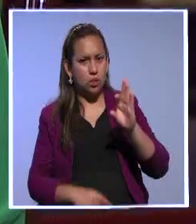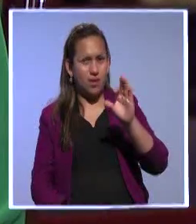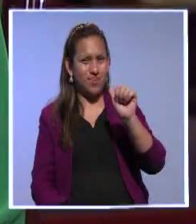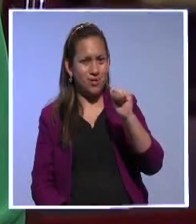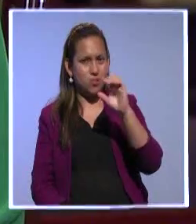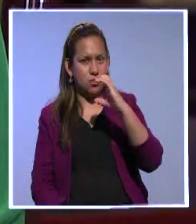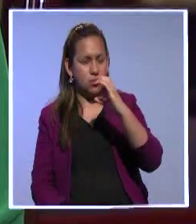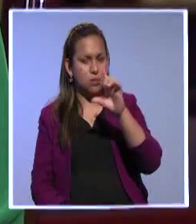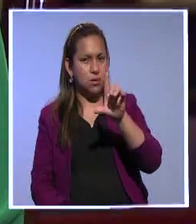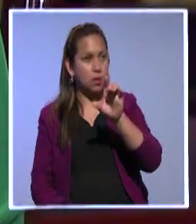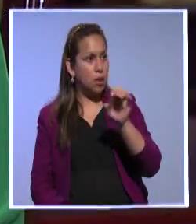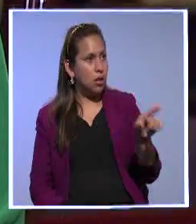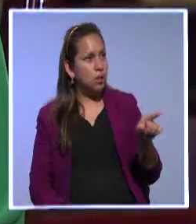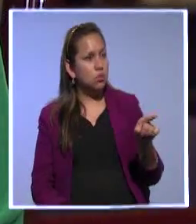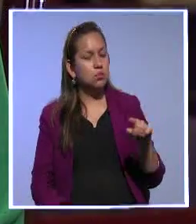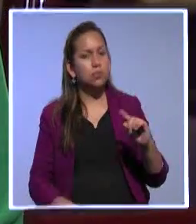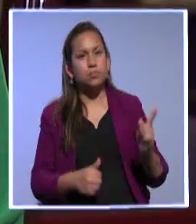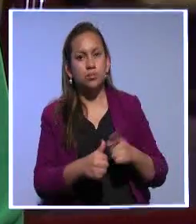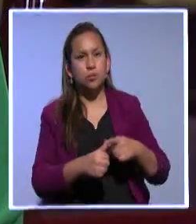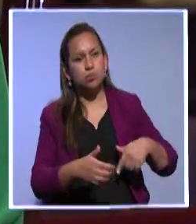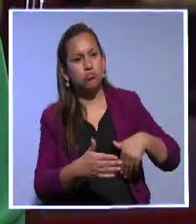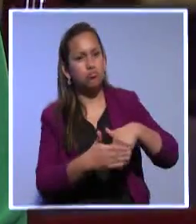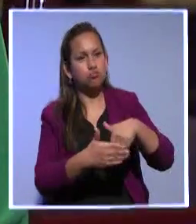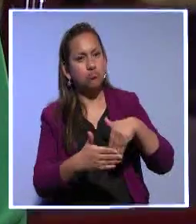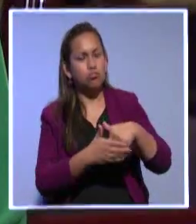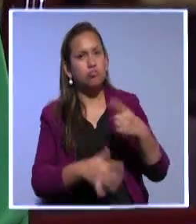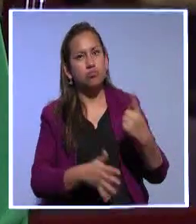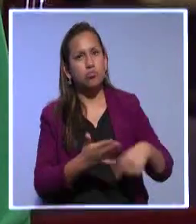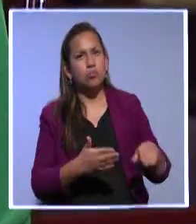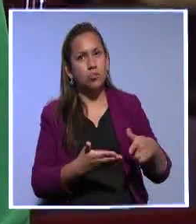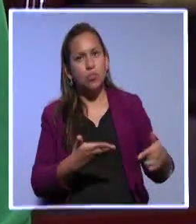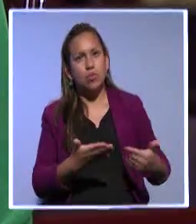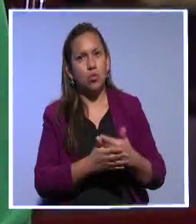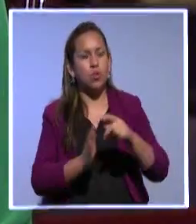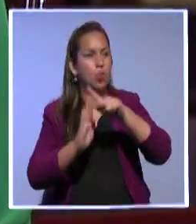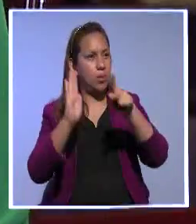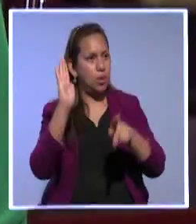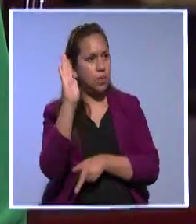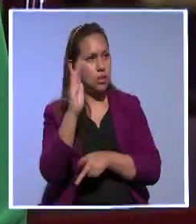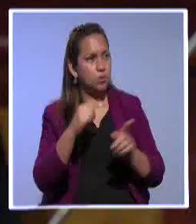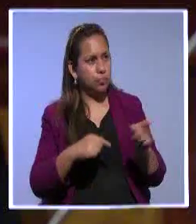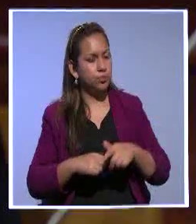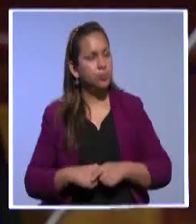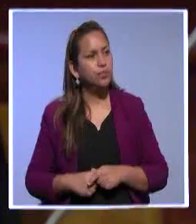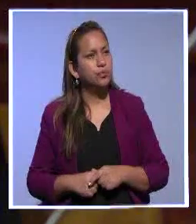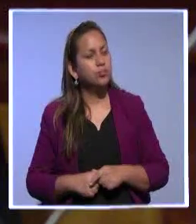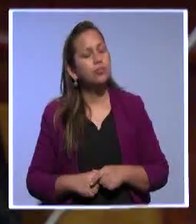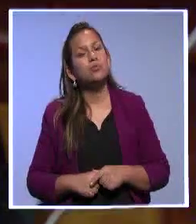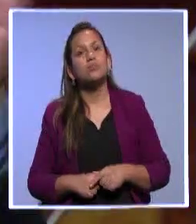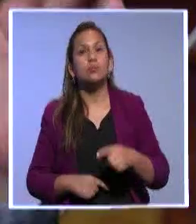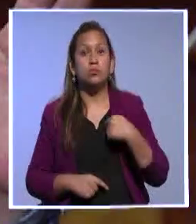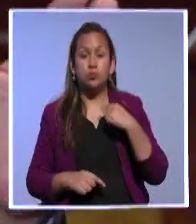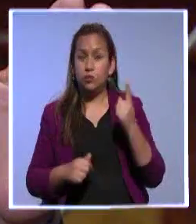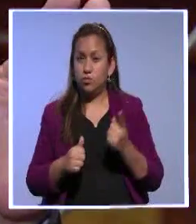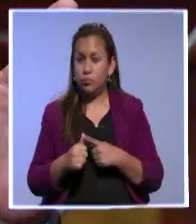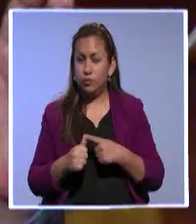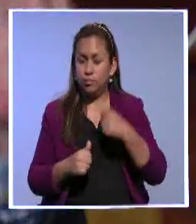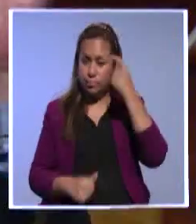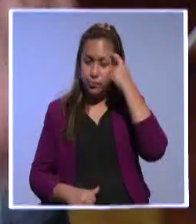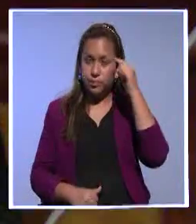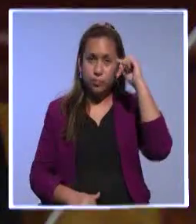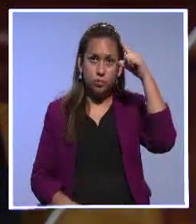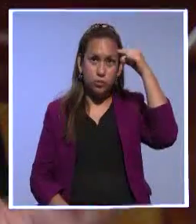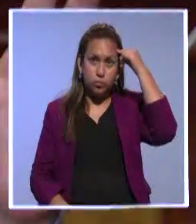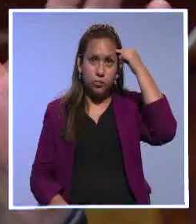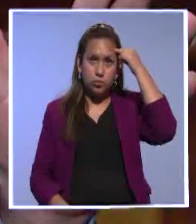serían allí los principales retos que deberá enfrentar ese nuevo parlamento? Con esto cerramos. Bueno, en primer lugar, para empezar el gobierno,